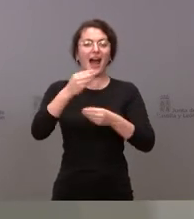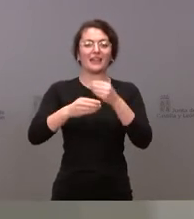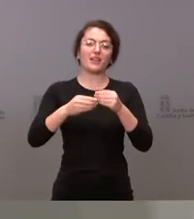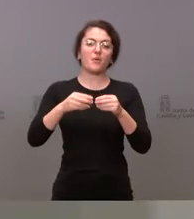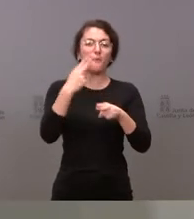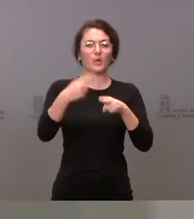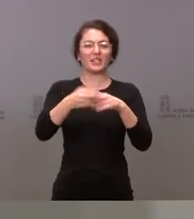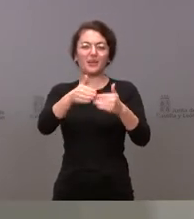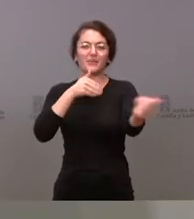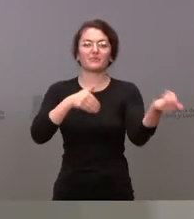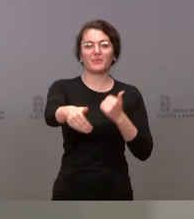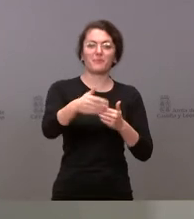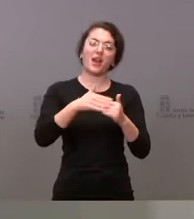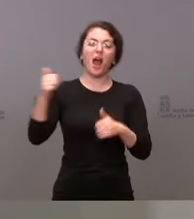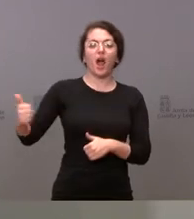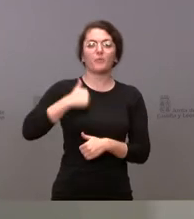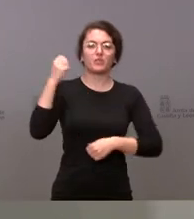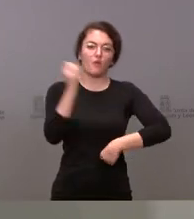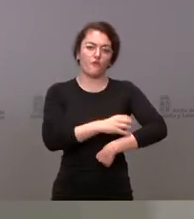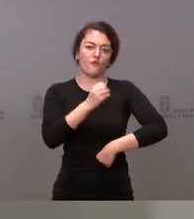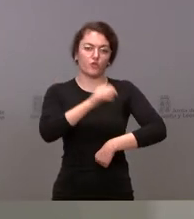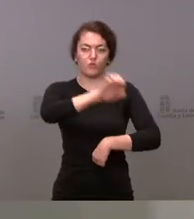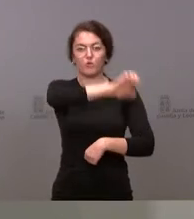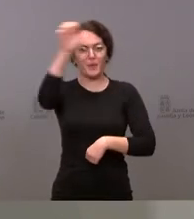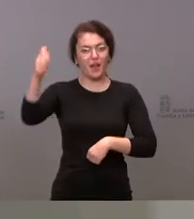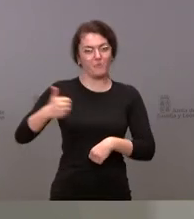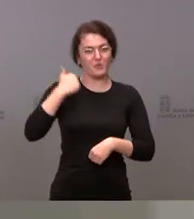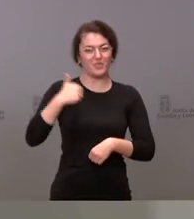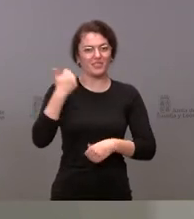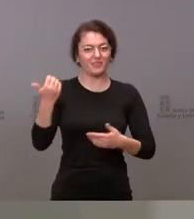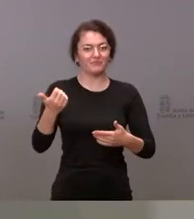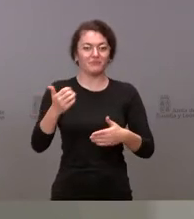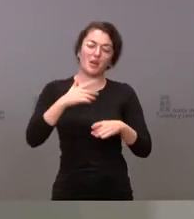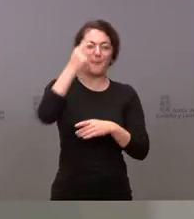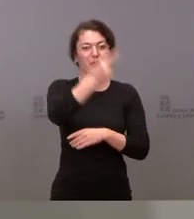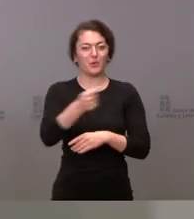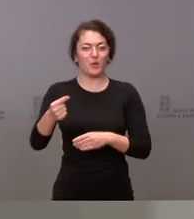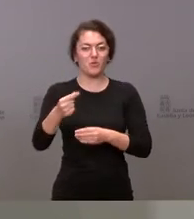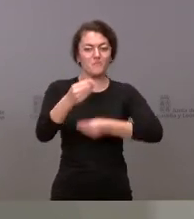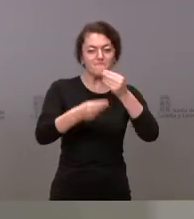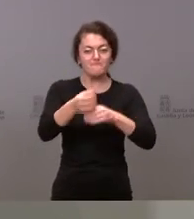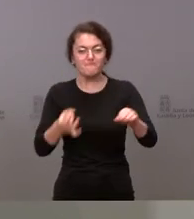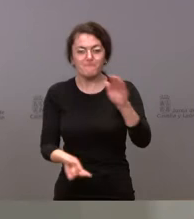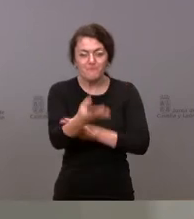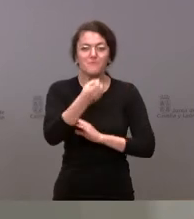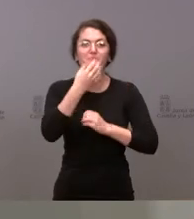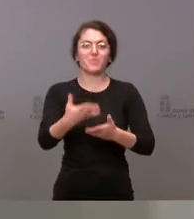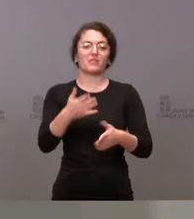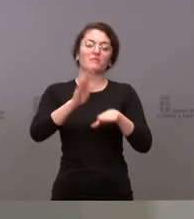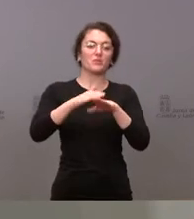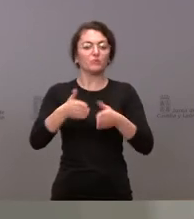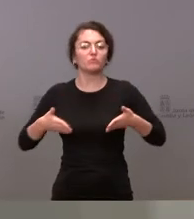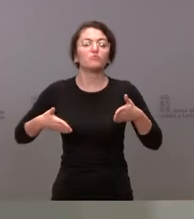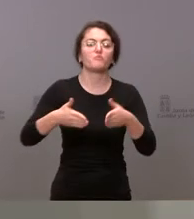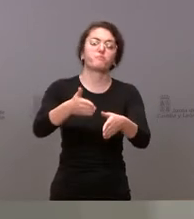aprovechar los fondos europeos y nos permite sacar adelante unos presupuestos que son buenos, nos permite continuar con esta senda de recuperación del